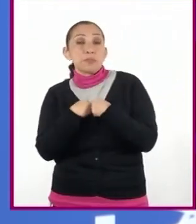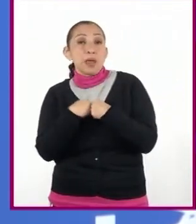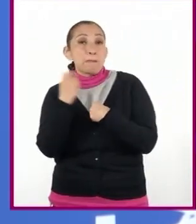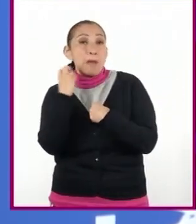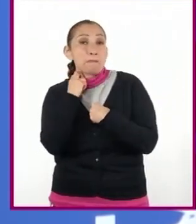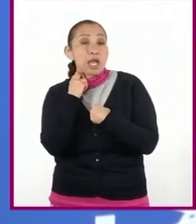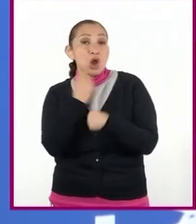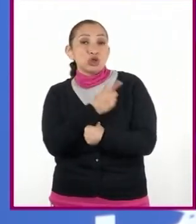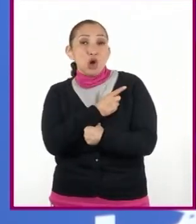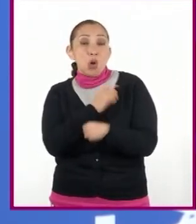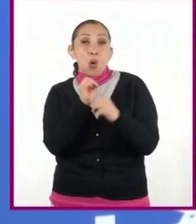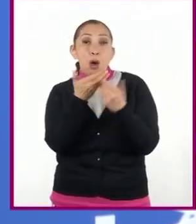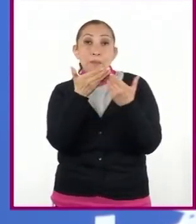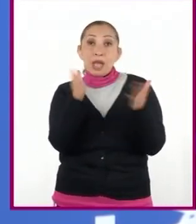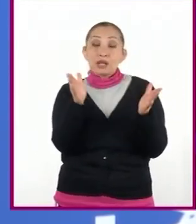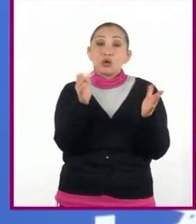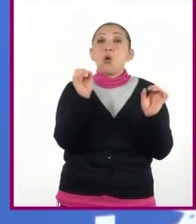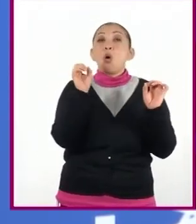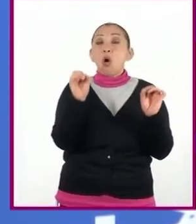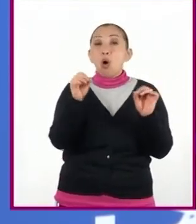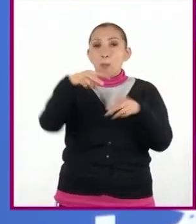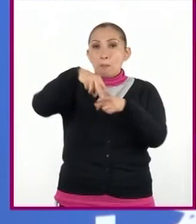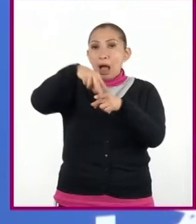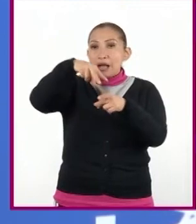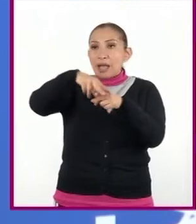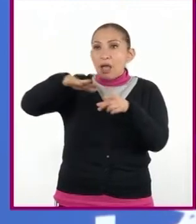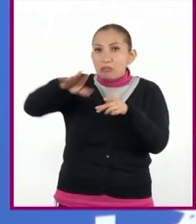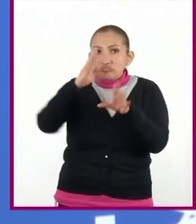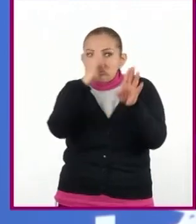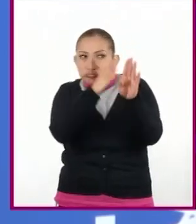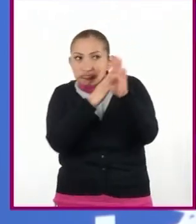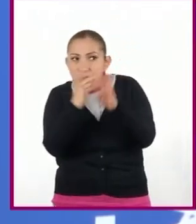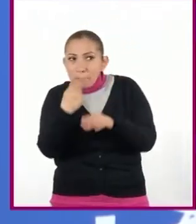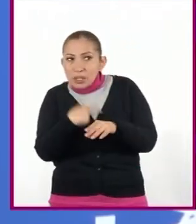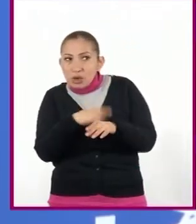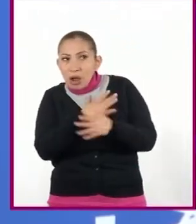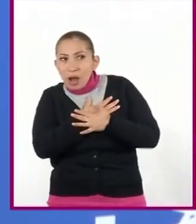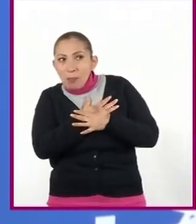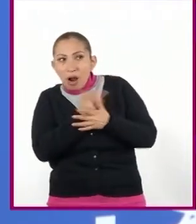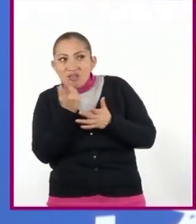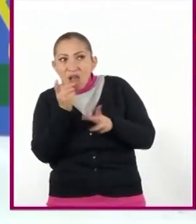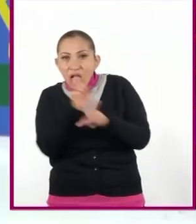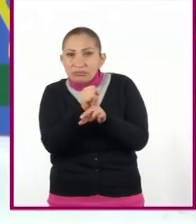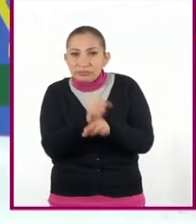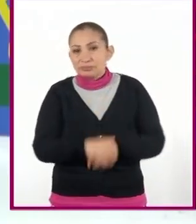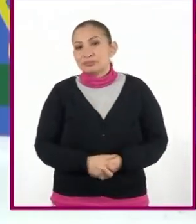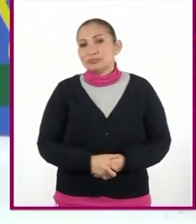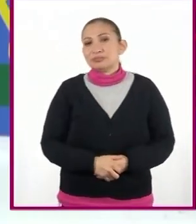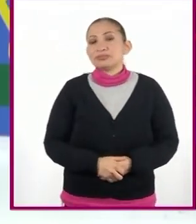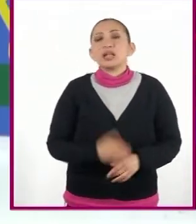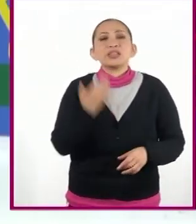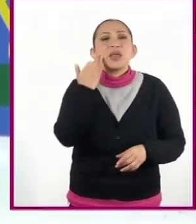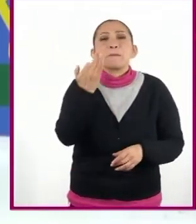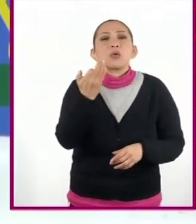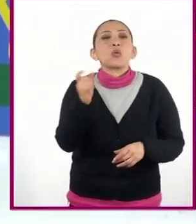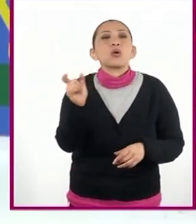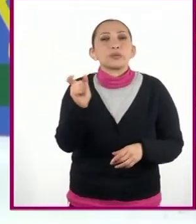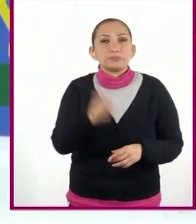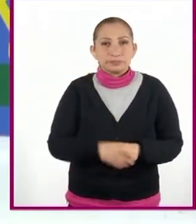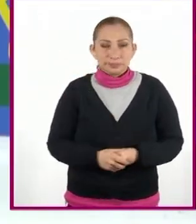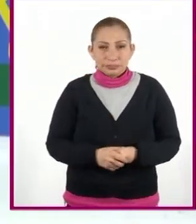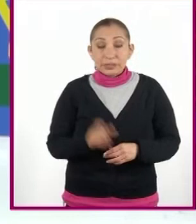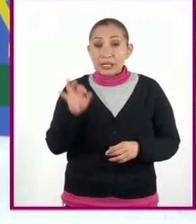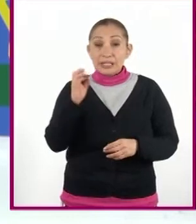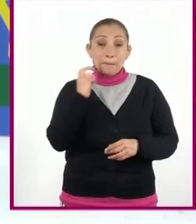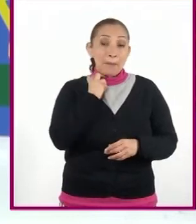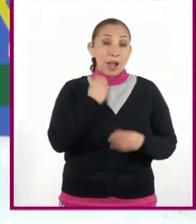solitario, o abiertos, como un parque donde acecha la persona enamorada. ¿En qué época? Quizá el